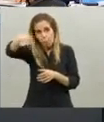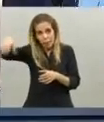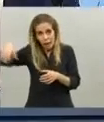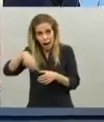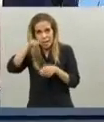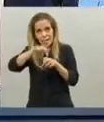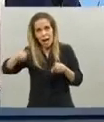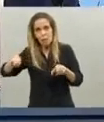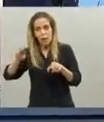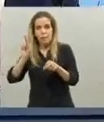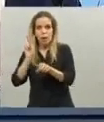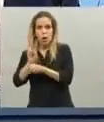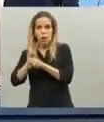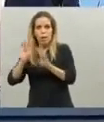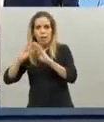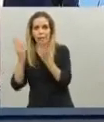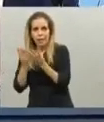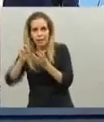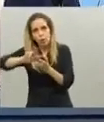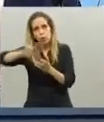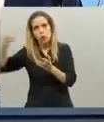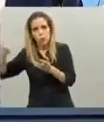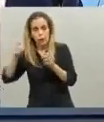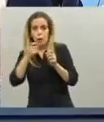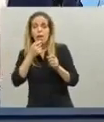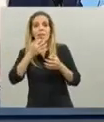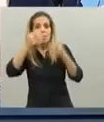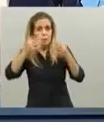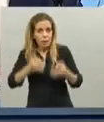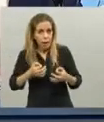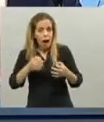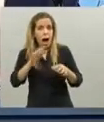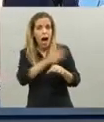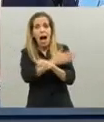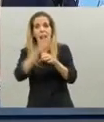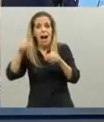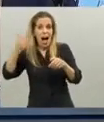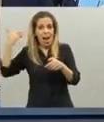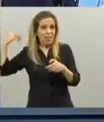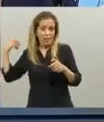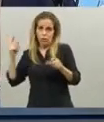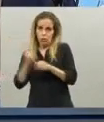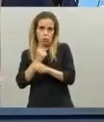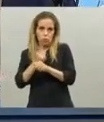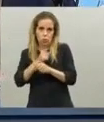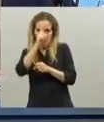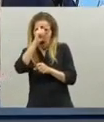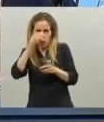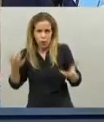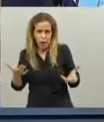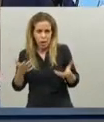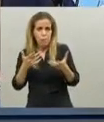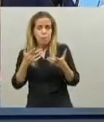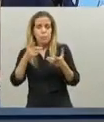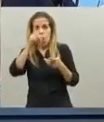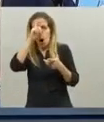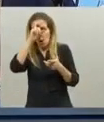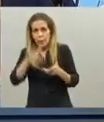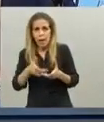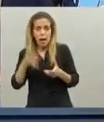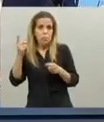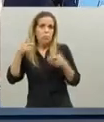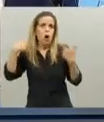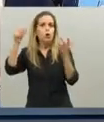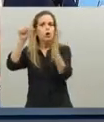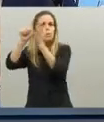si los contagios se aceleran y se aceleran no ha alcanzado el sistema los sistemas de salud más avanzados del mundo más